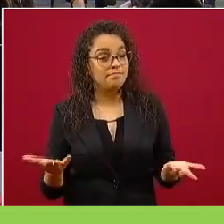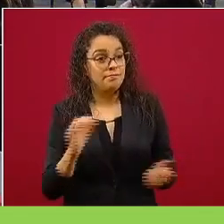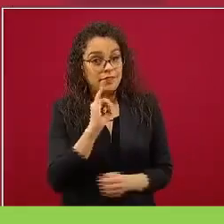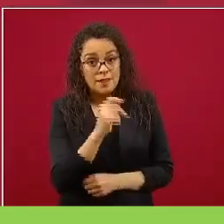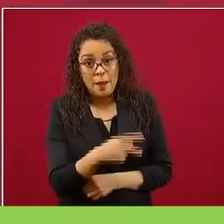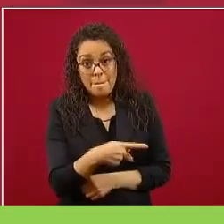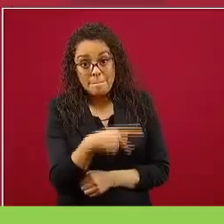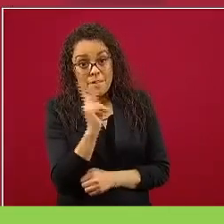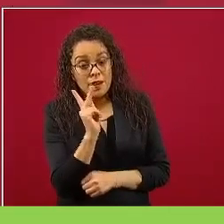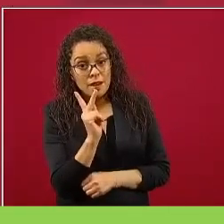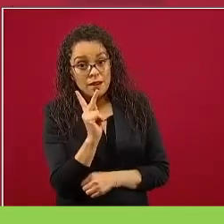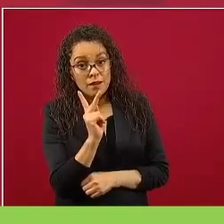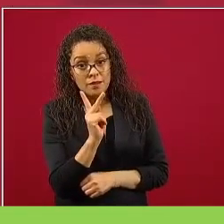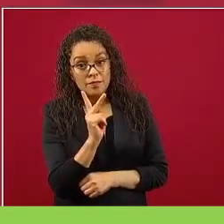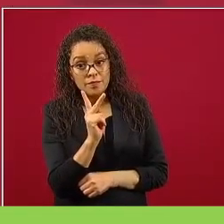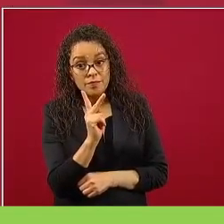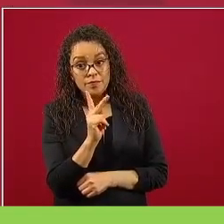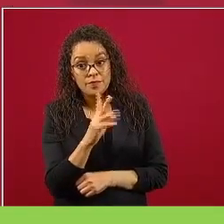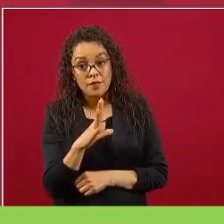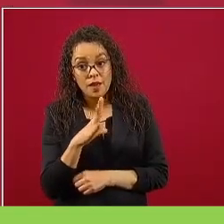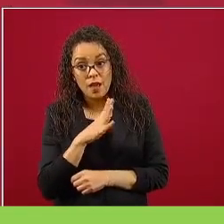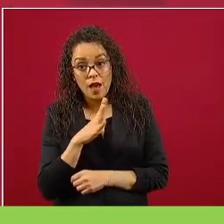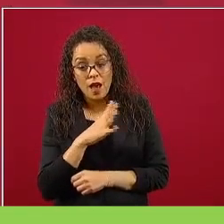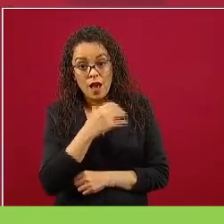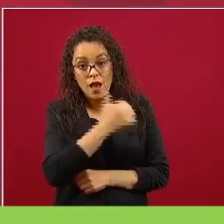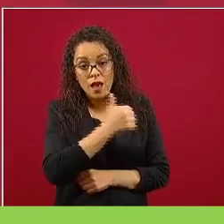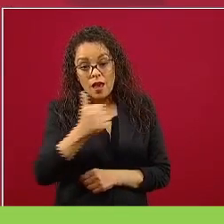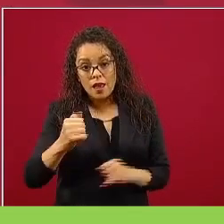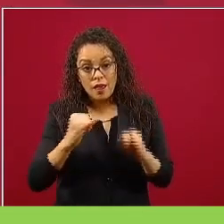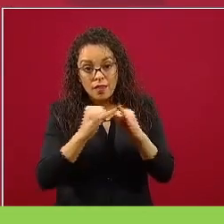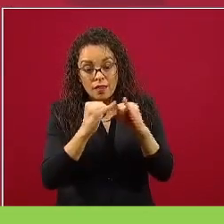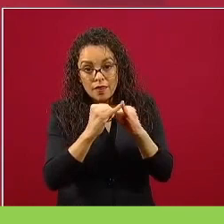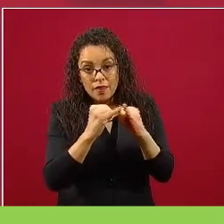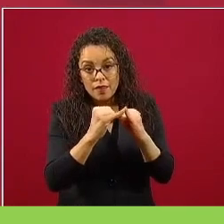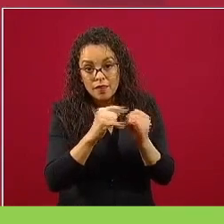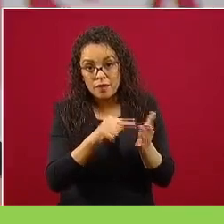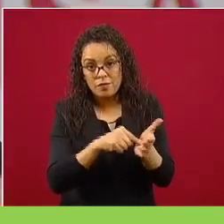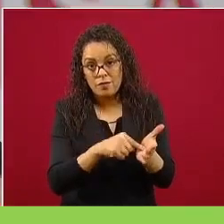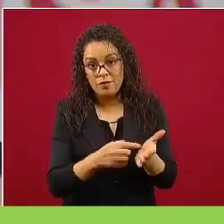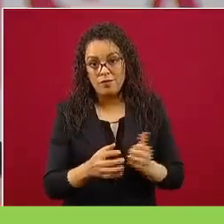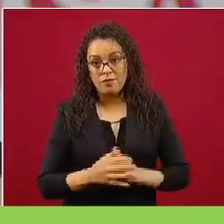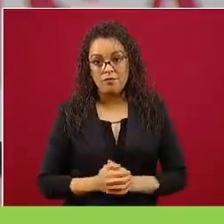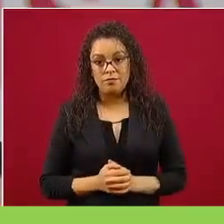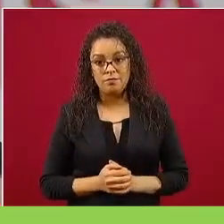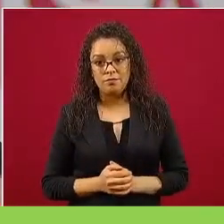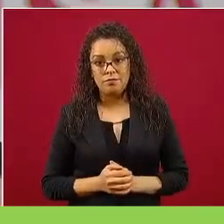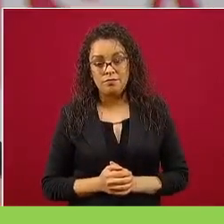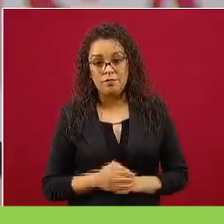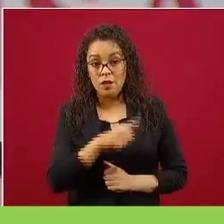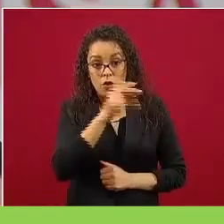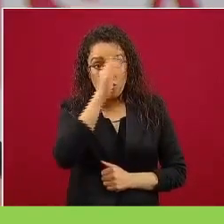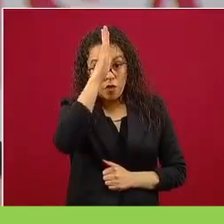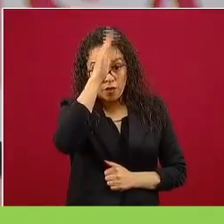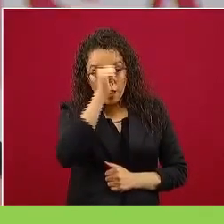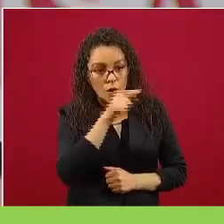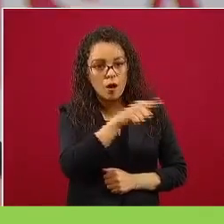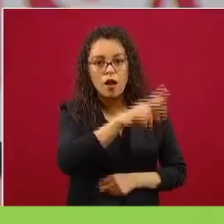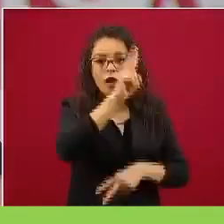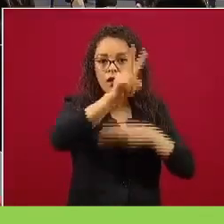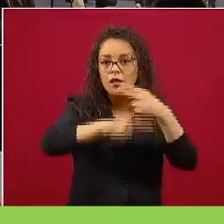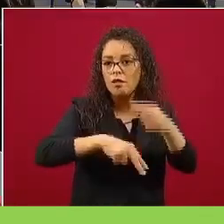instancias, si hay inconformidad que se acuda a esas instancias.